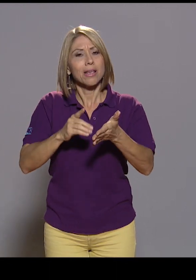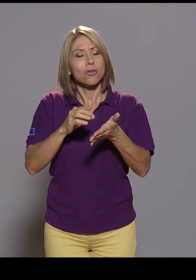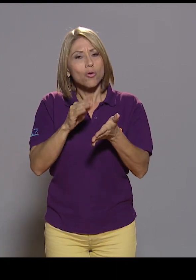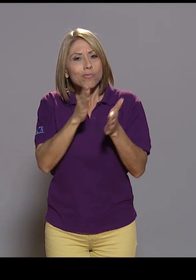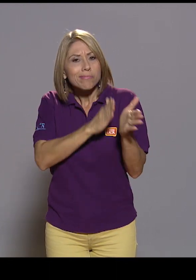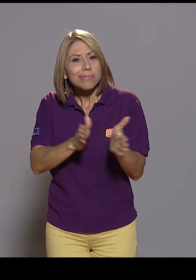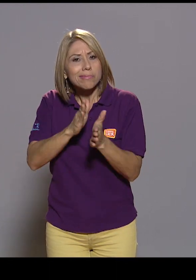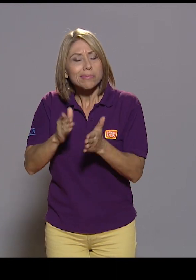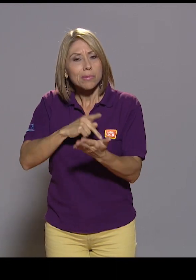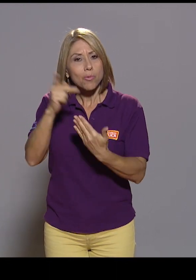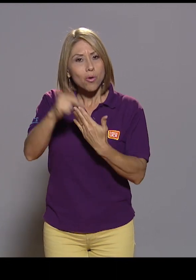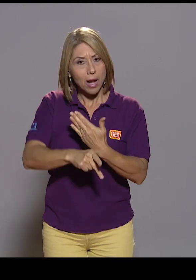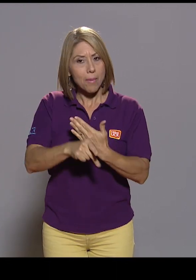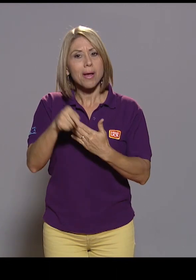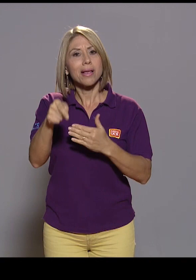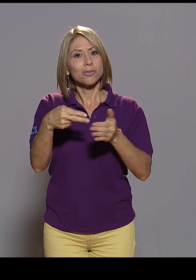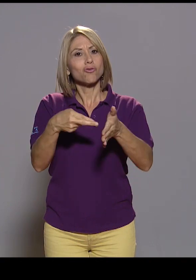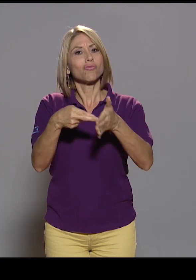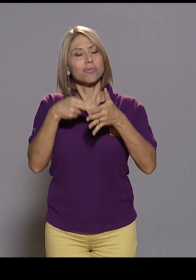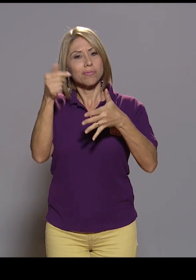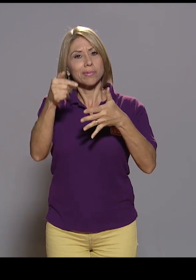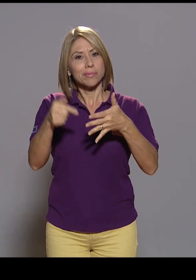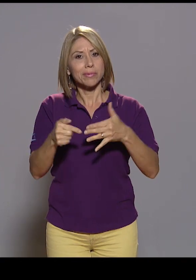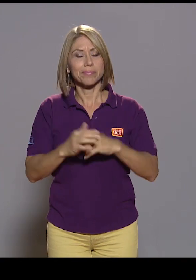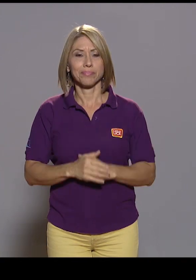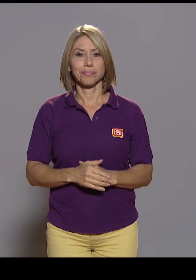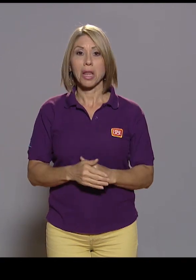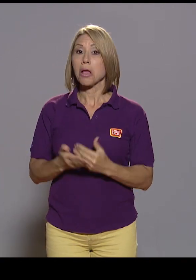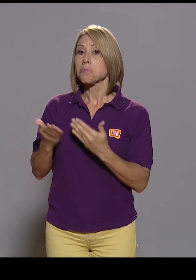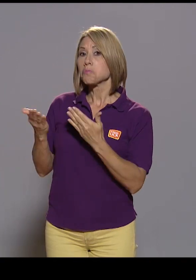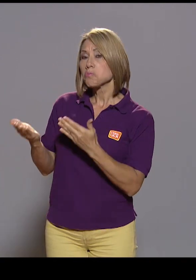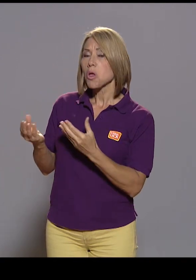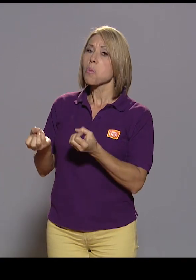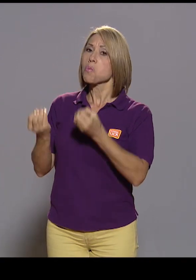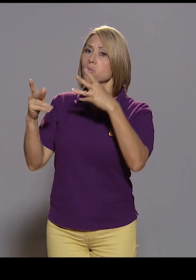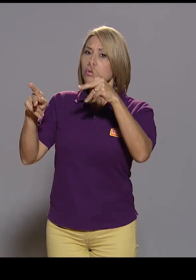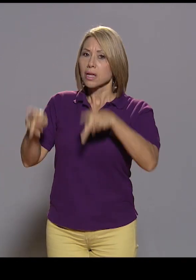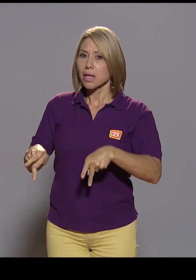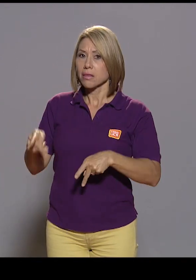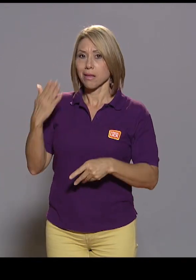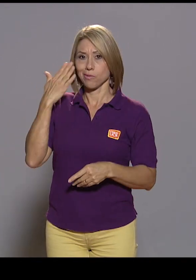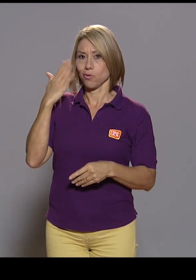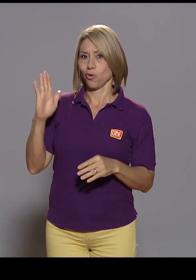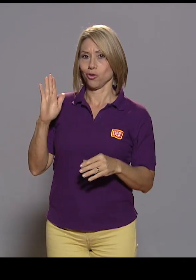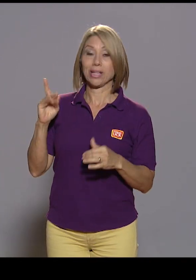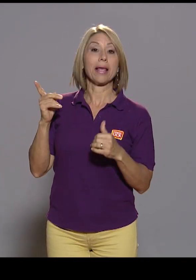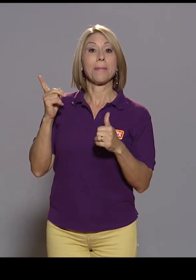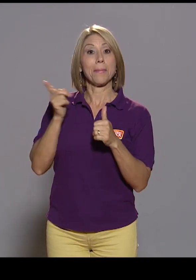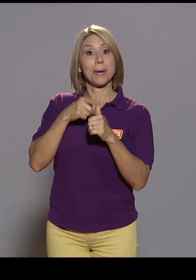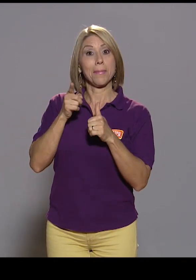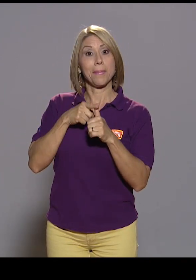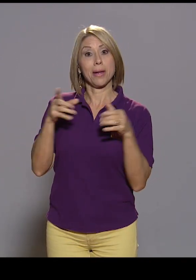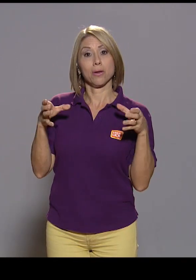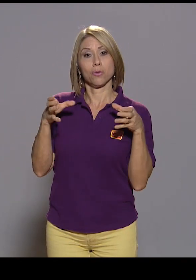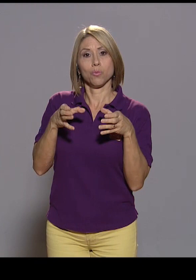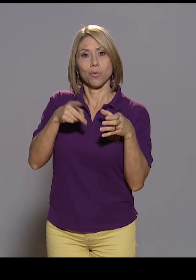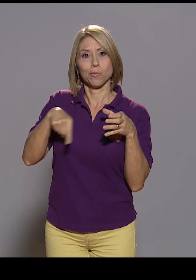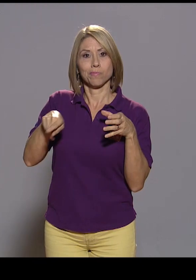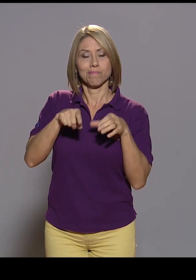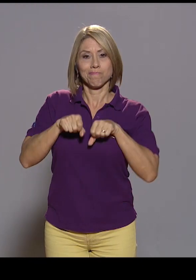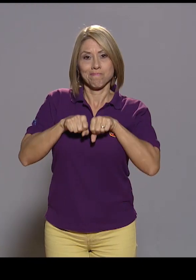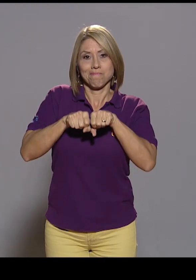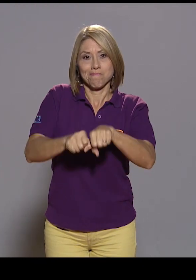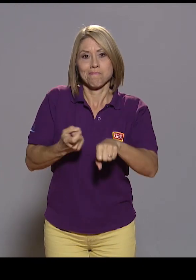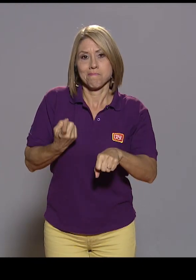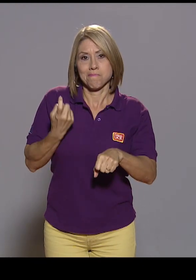logramos obtener. Y María Eugenia, mucha gente no conoce, ¿verdad? Porque es la primera generación que se acaba de graduar,